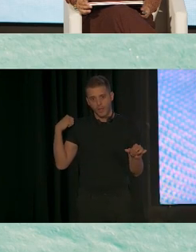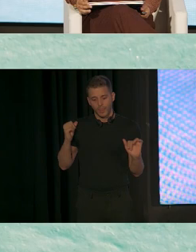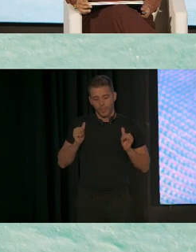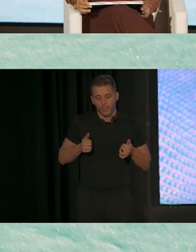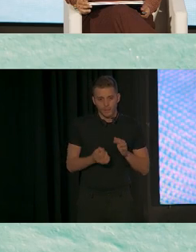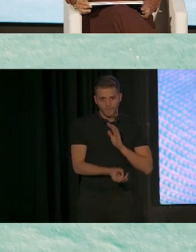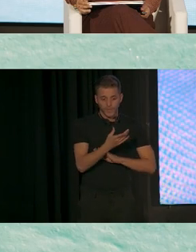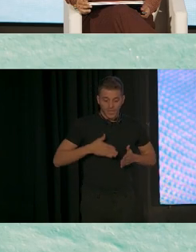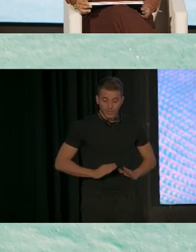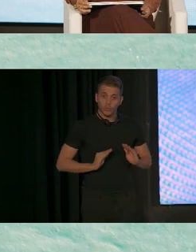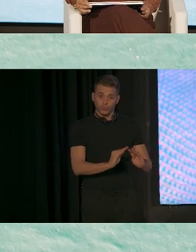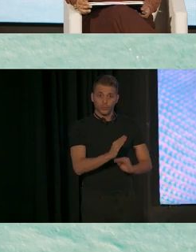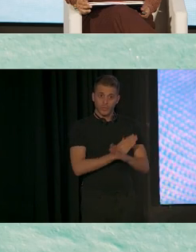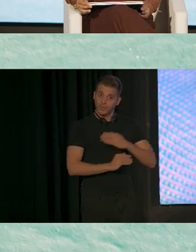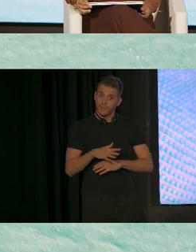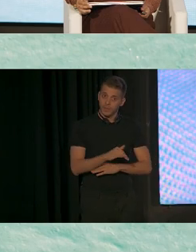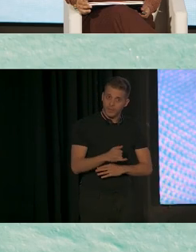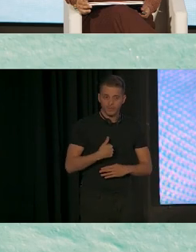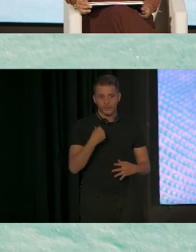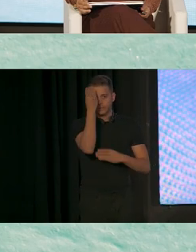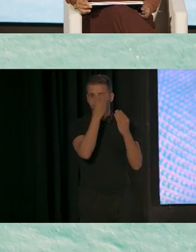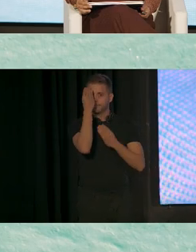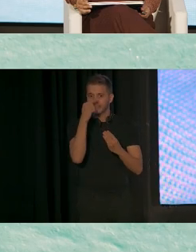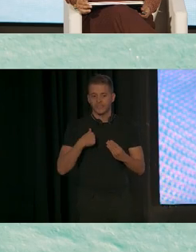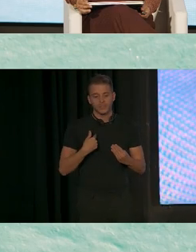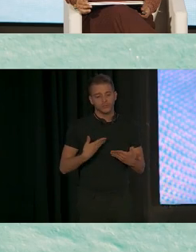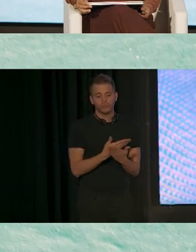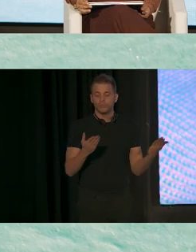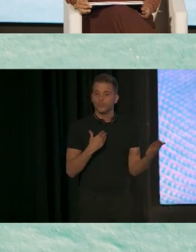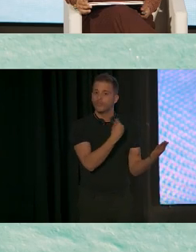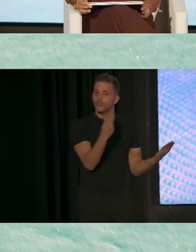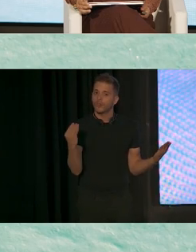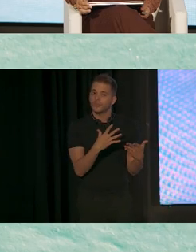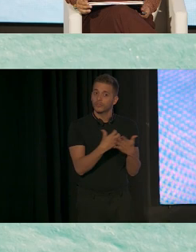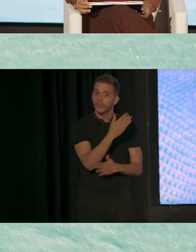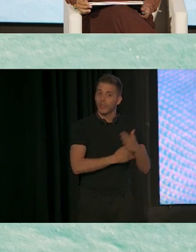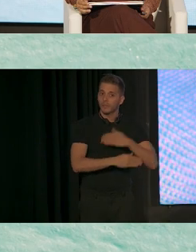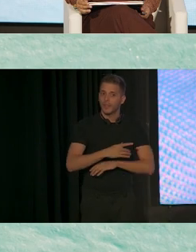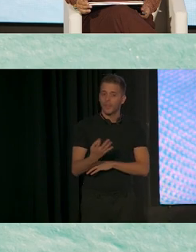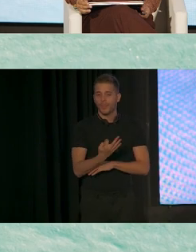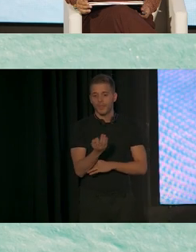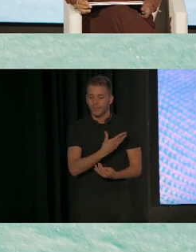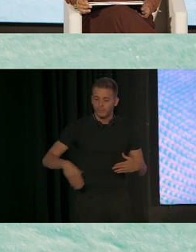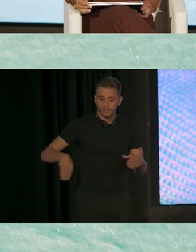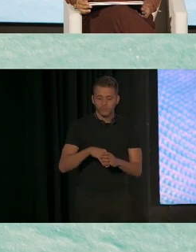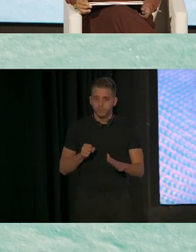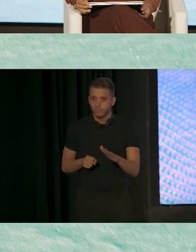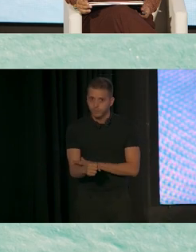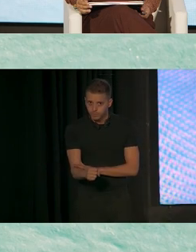propios hijos con discapacidades y creyeron que todos los jóvenes con discapacidades deberían ser incluidos y